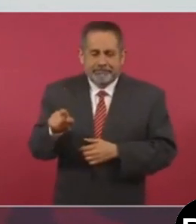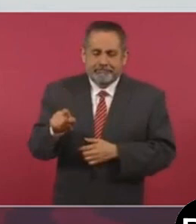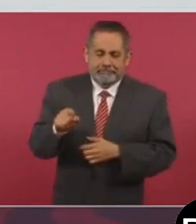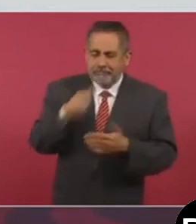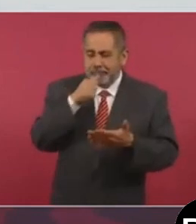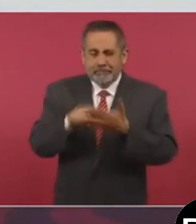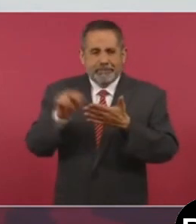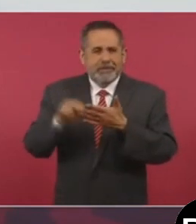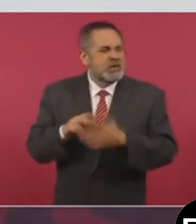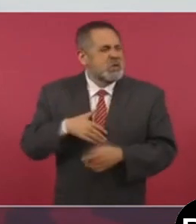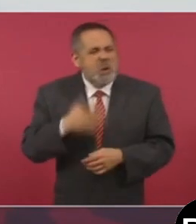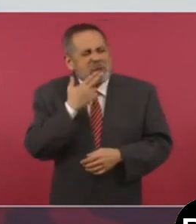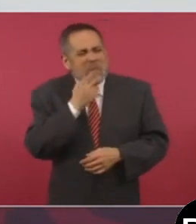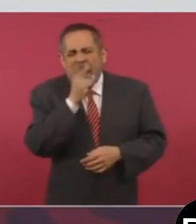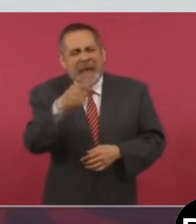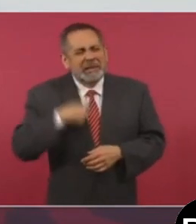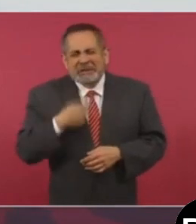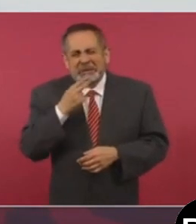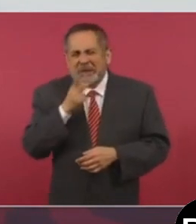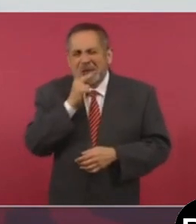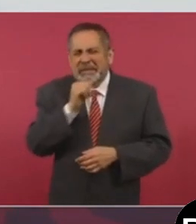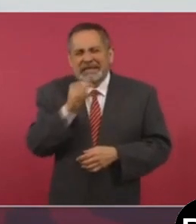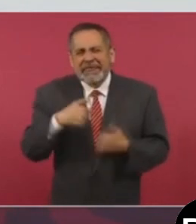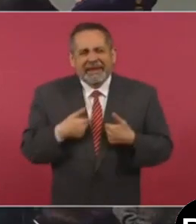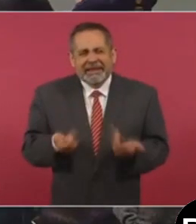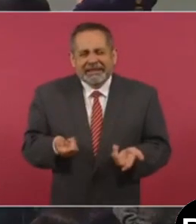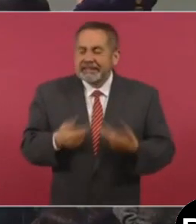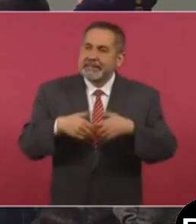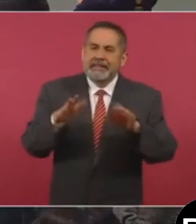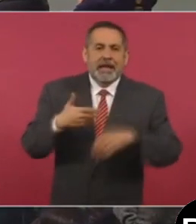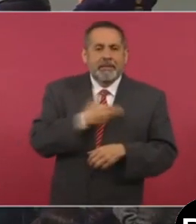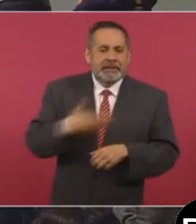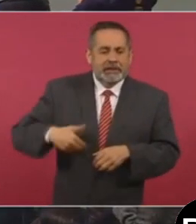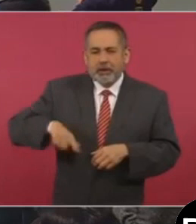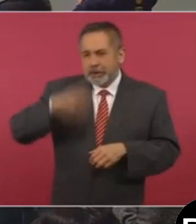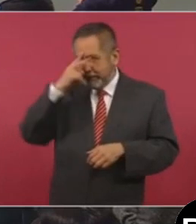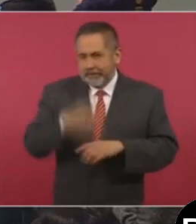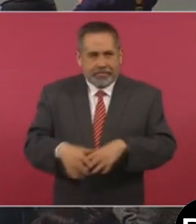yo ni uso eso, pues, el presidente de los Estados Unidos.